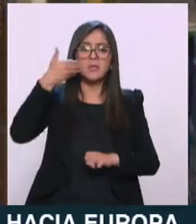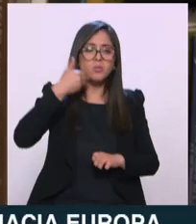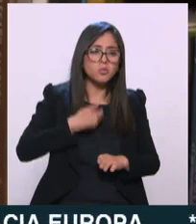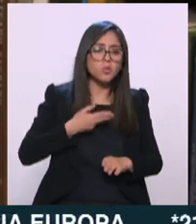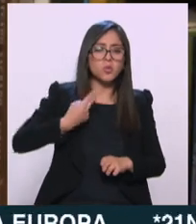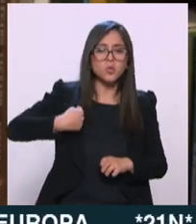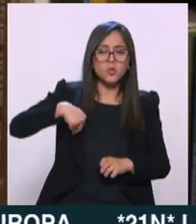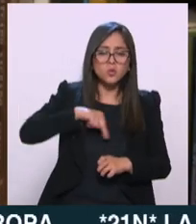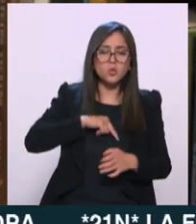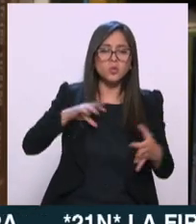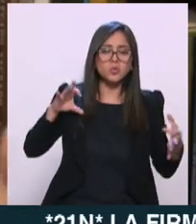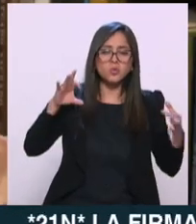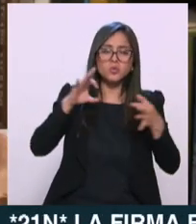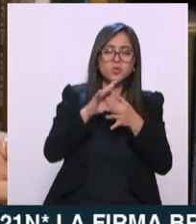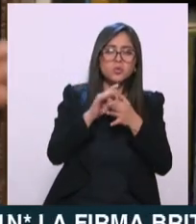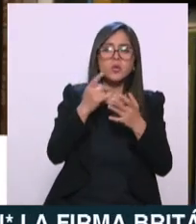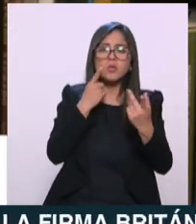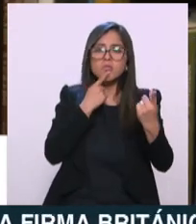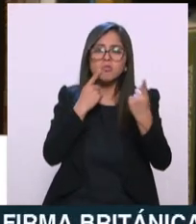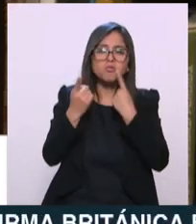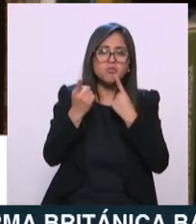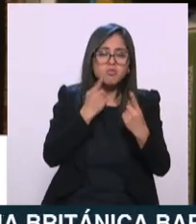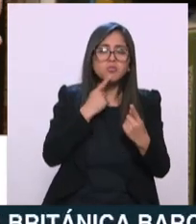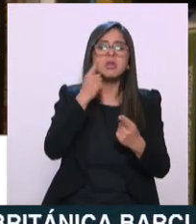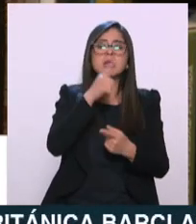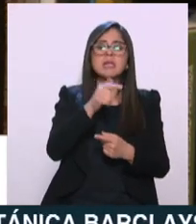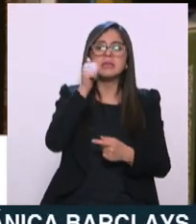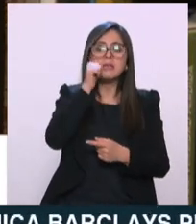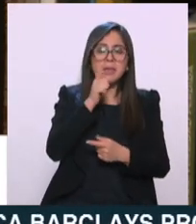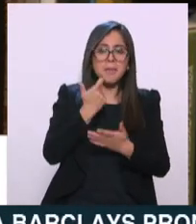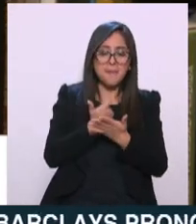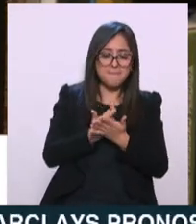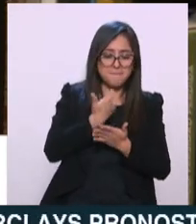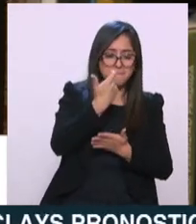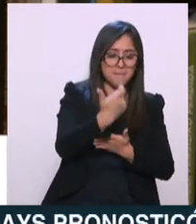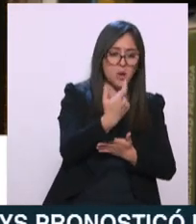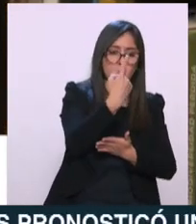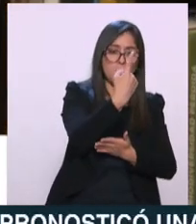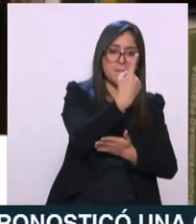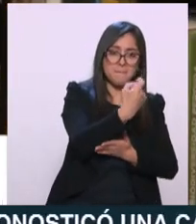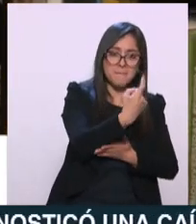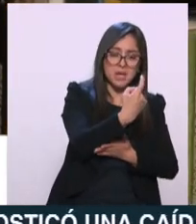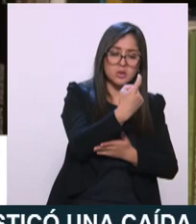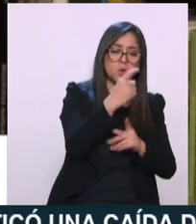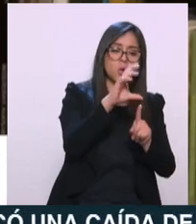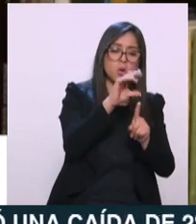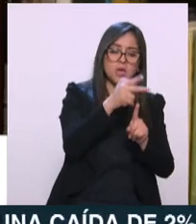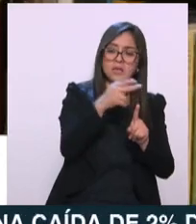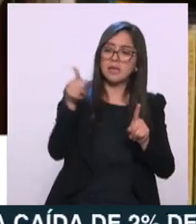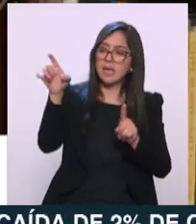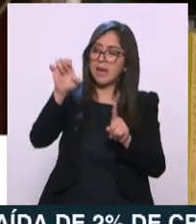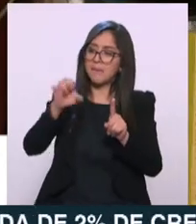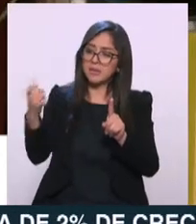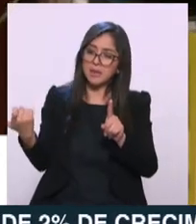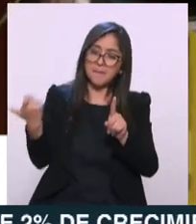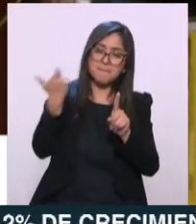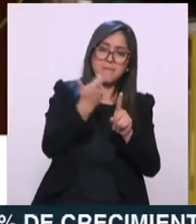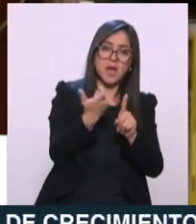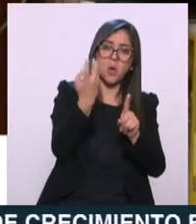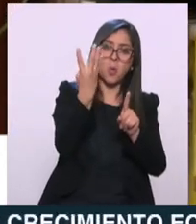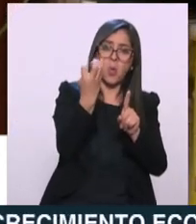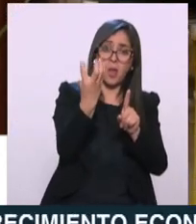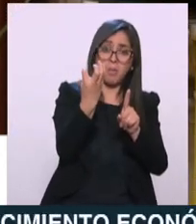mesas de trabajo que hemos tenido está dispuesto a aportar por cada peso que aporte el CONACYT cuatro pesos es decir, muy